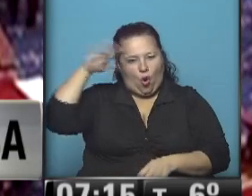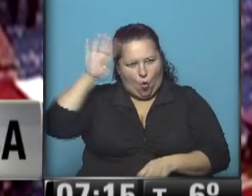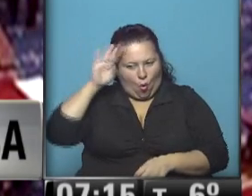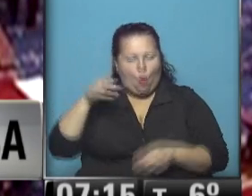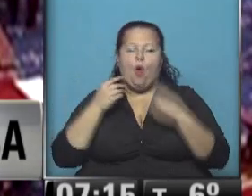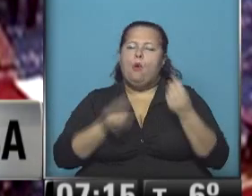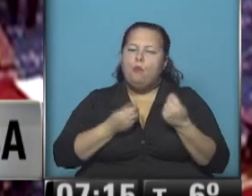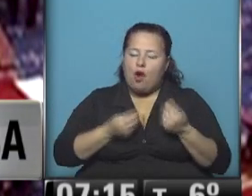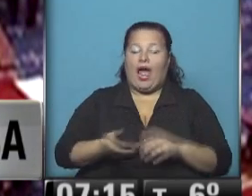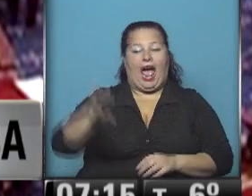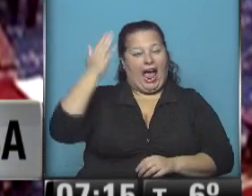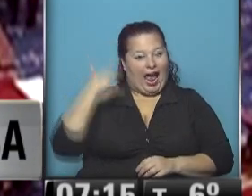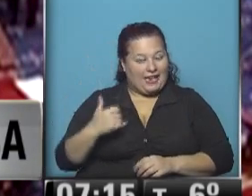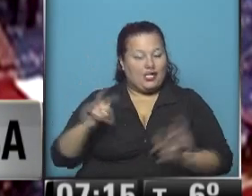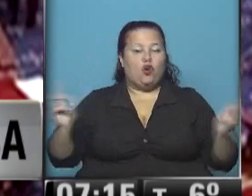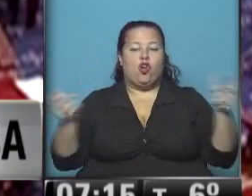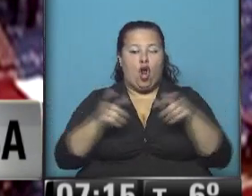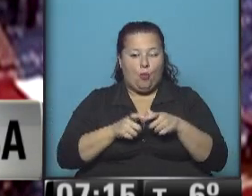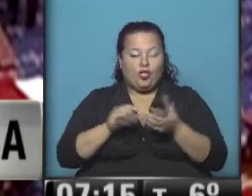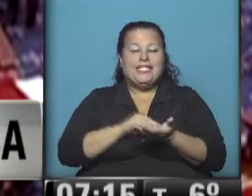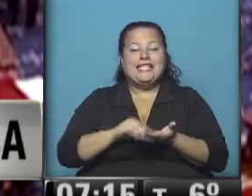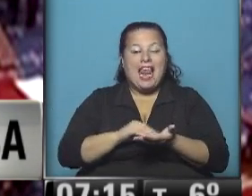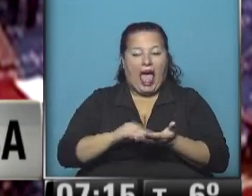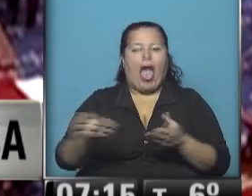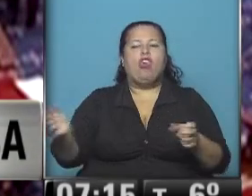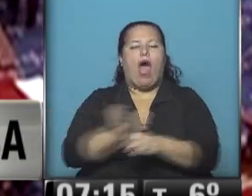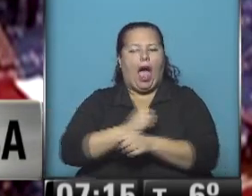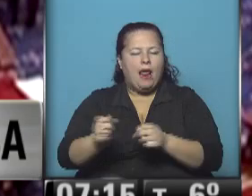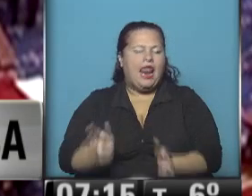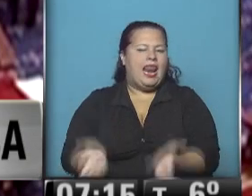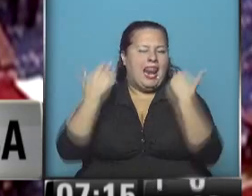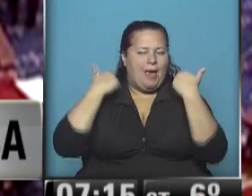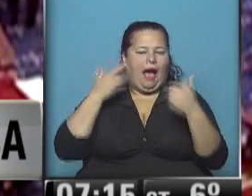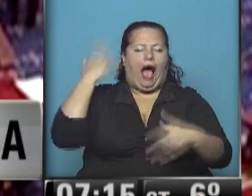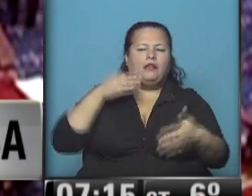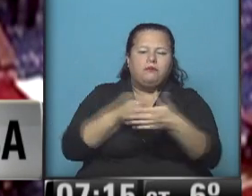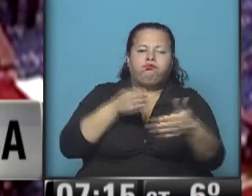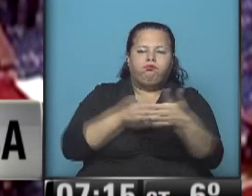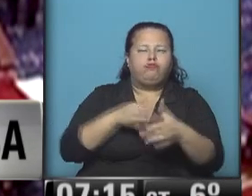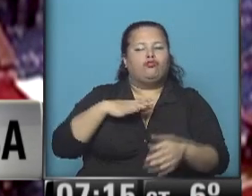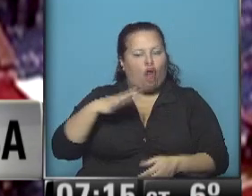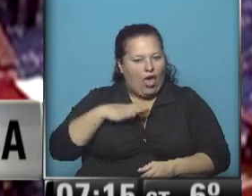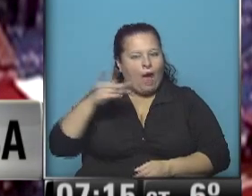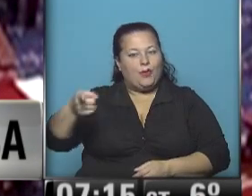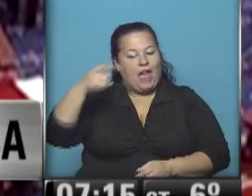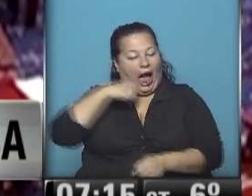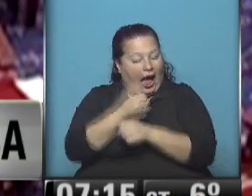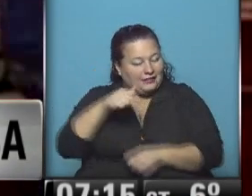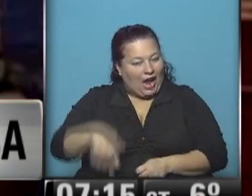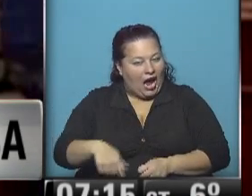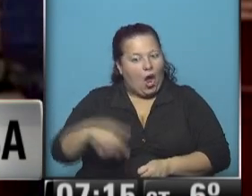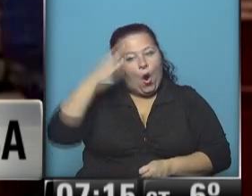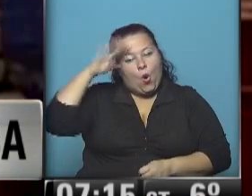¿Por qué? Porque ayer un comité del Senado aprobó levantar las trabas que le impide todavía al día de hoy